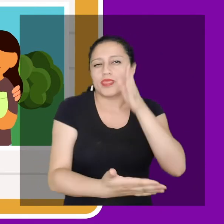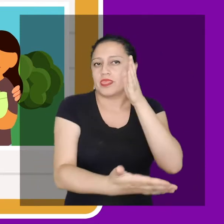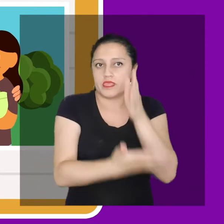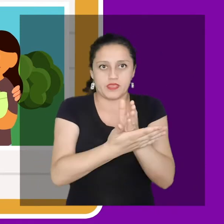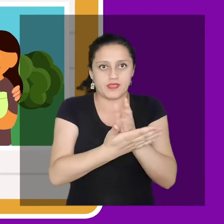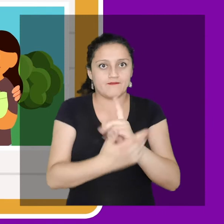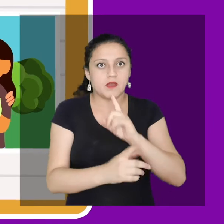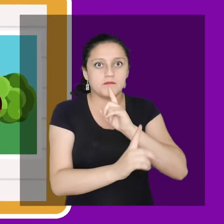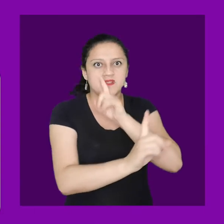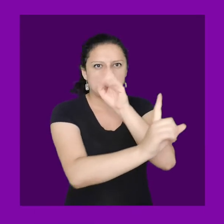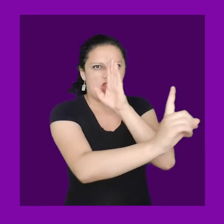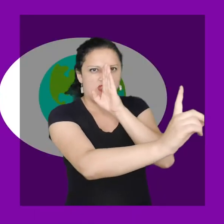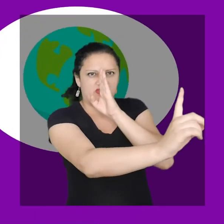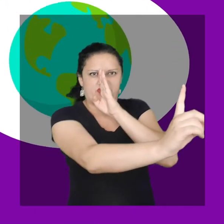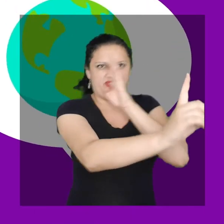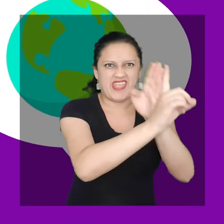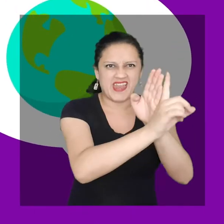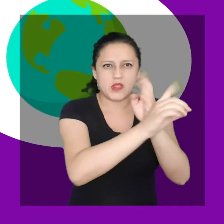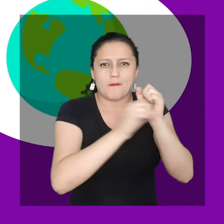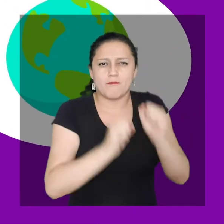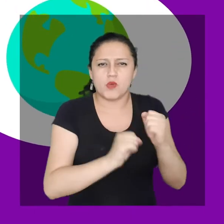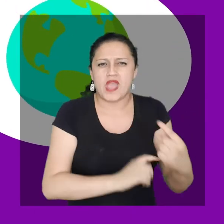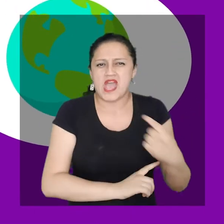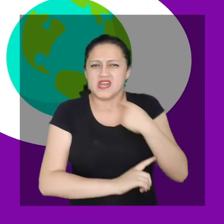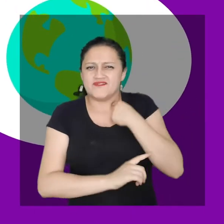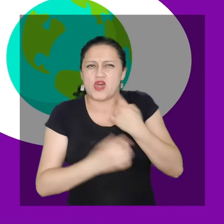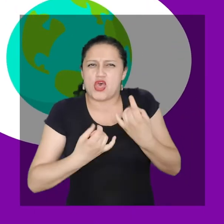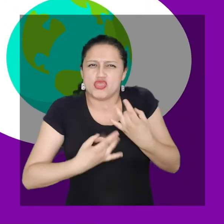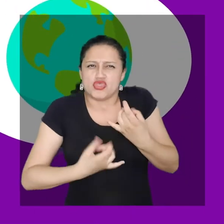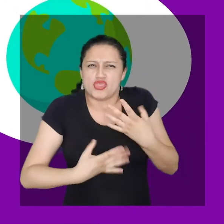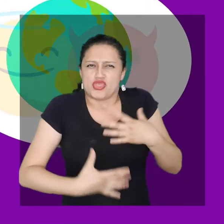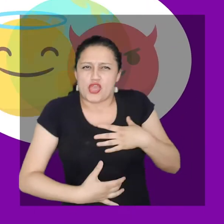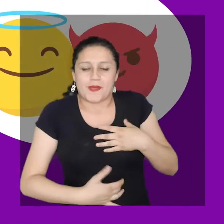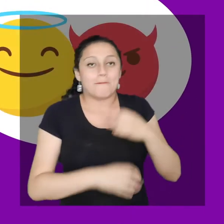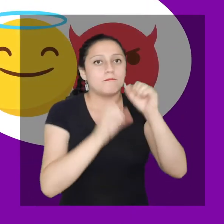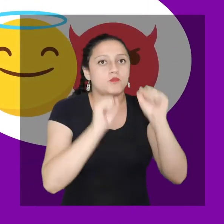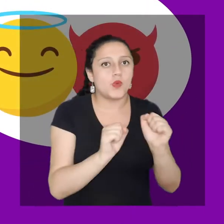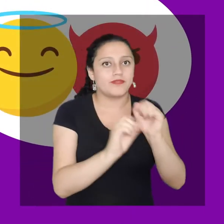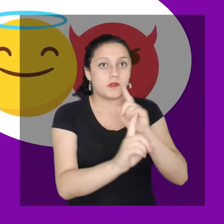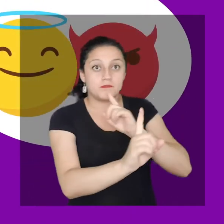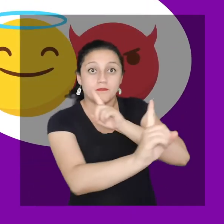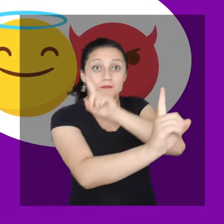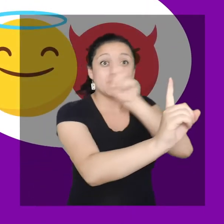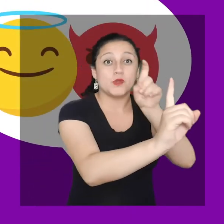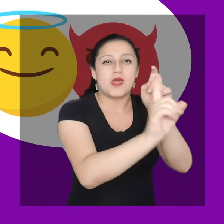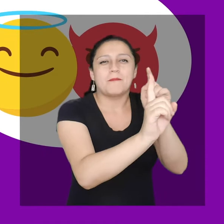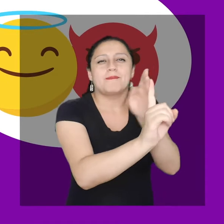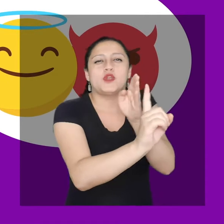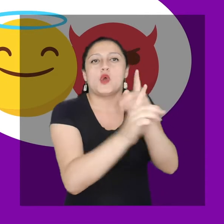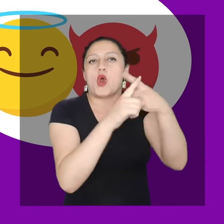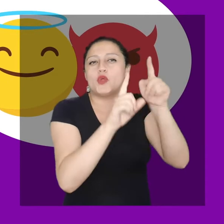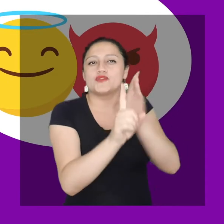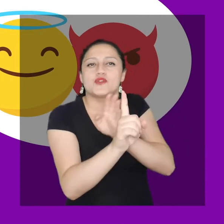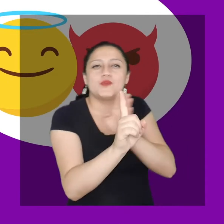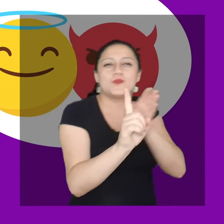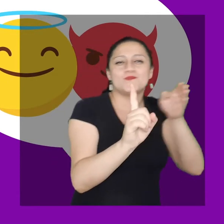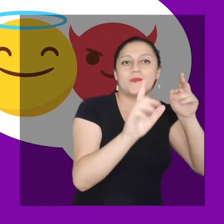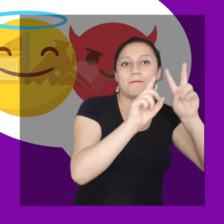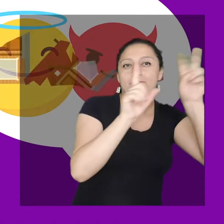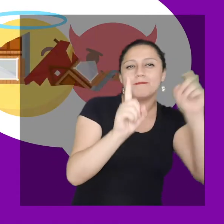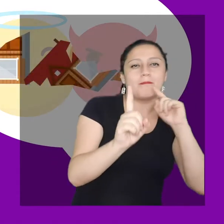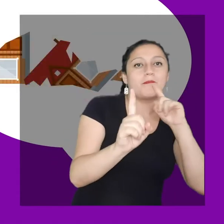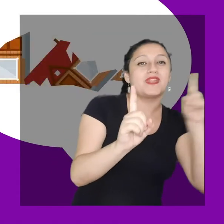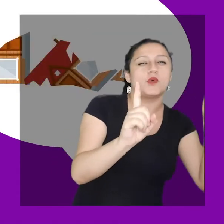no siempre es necesario que plantees a tus informantes de manera explícita lo que buscas, sino que encuentres la manera de que vaya apareciendo